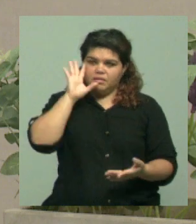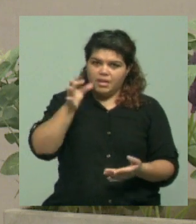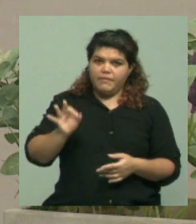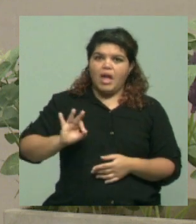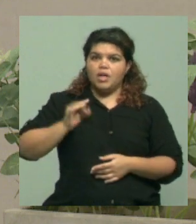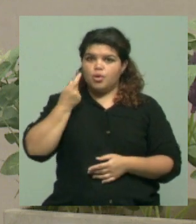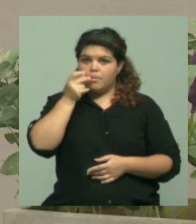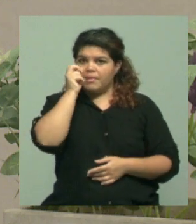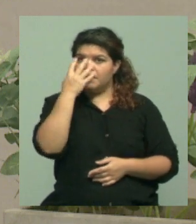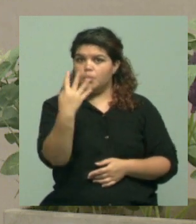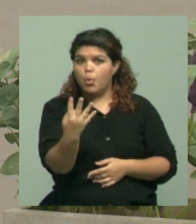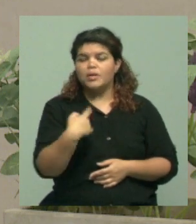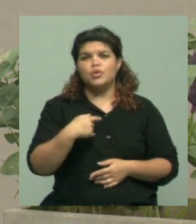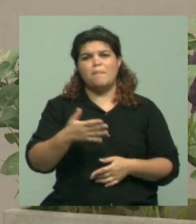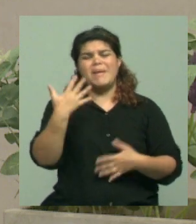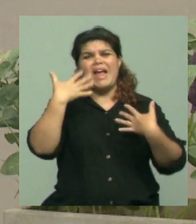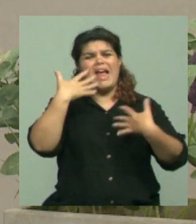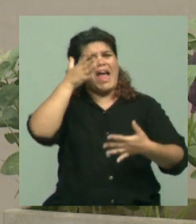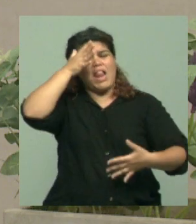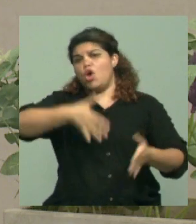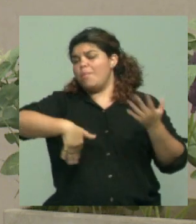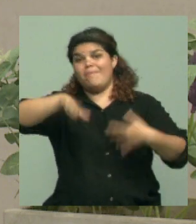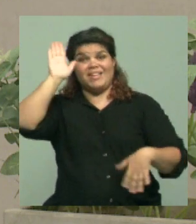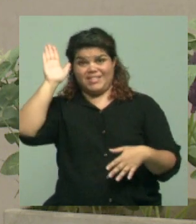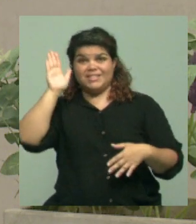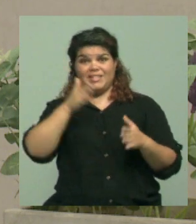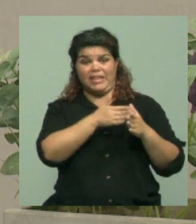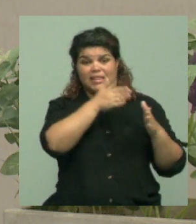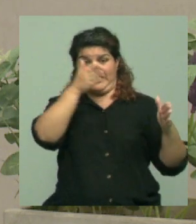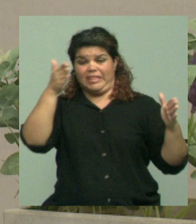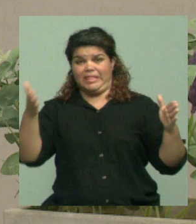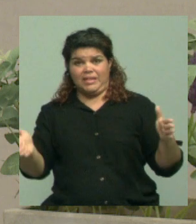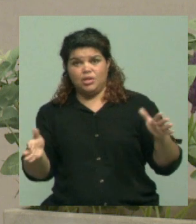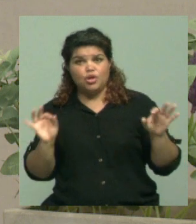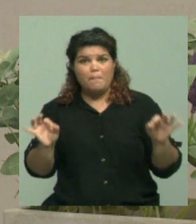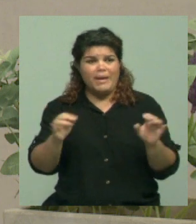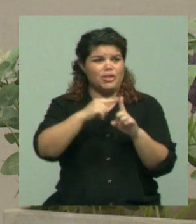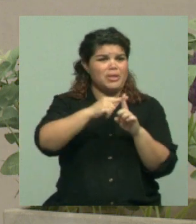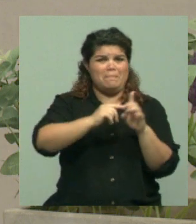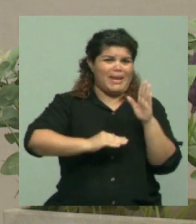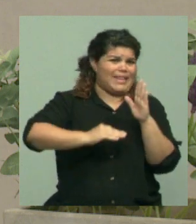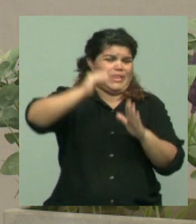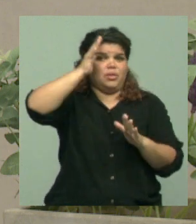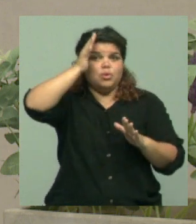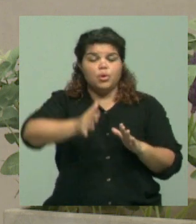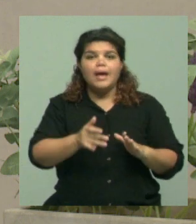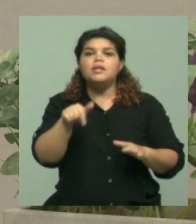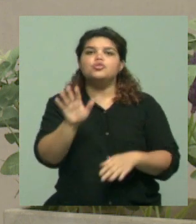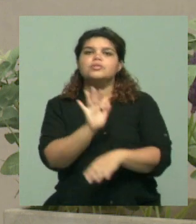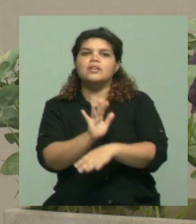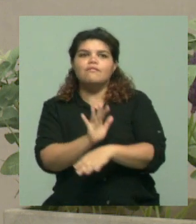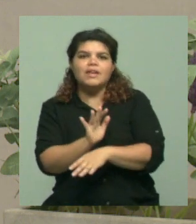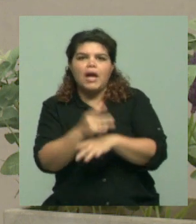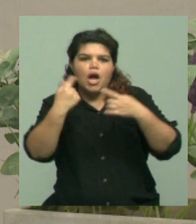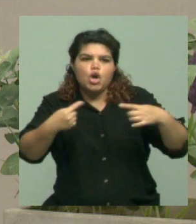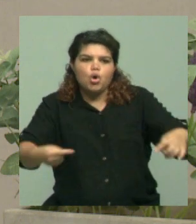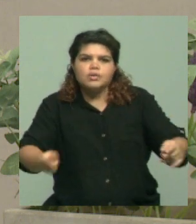pinta para ser uno de los años más calurosos en toda la Tierra y esto evidentemente nos va cambiando un montón de realidades. Y a partir